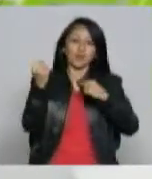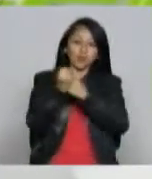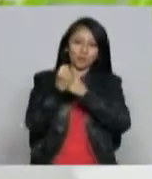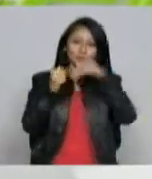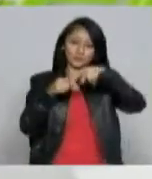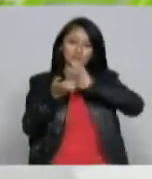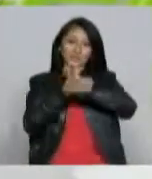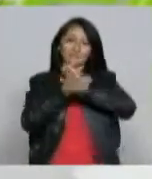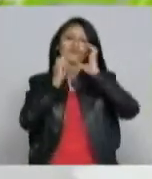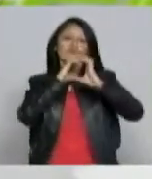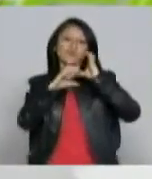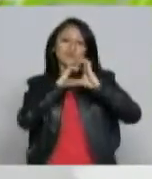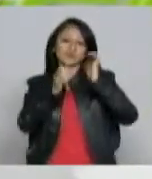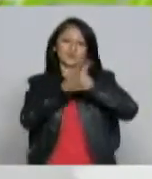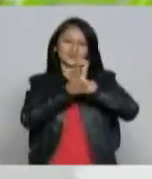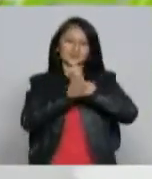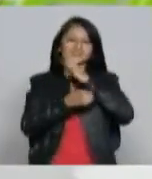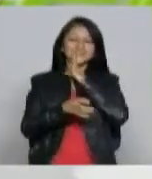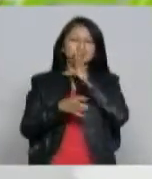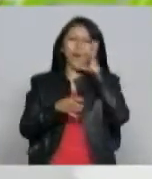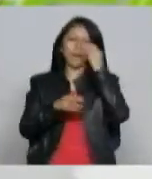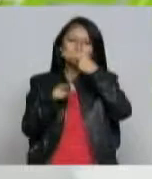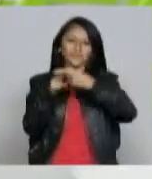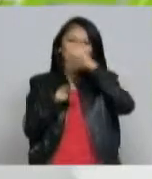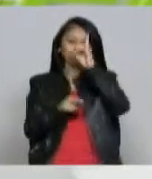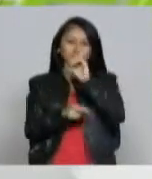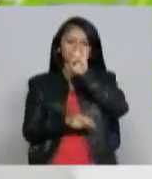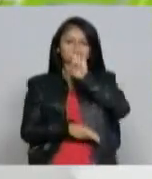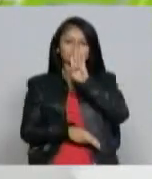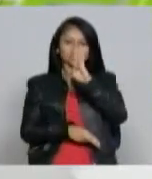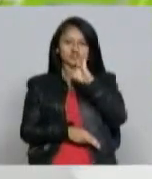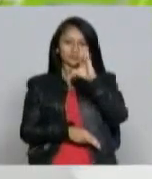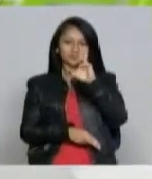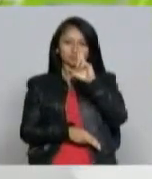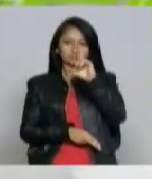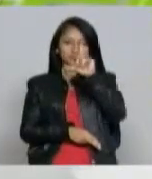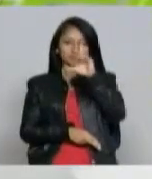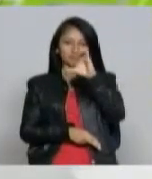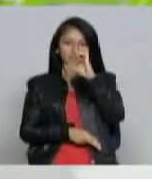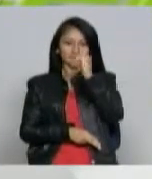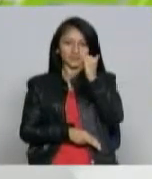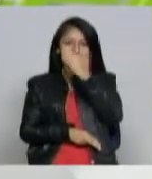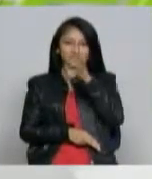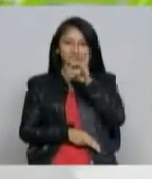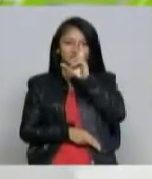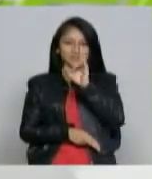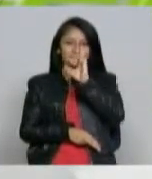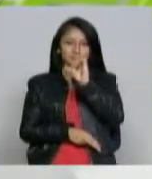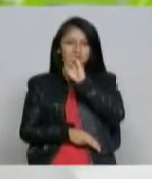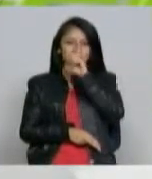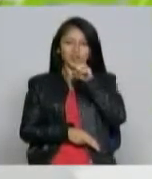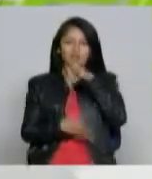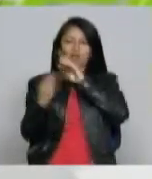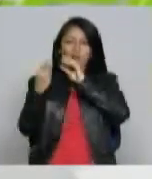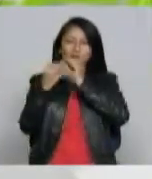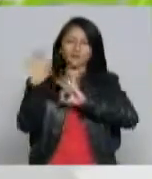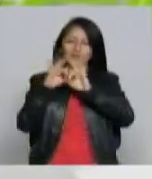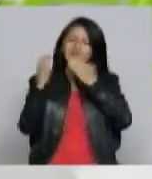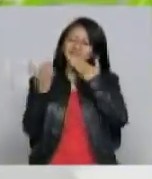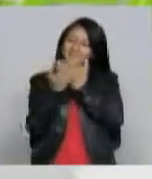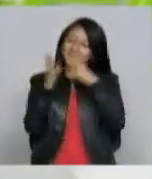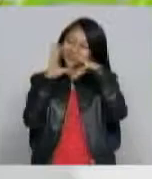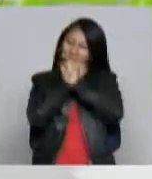Telecafé Telecafé Duberley Ríos Ríos que nos contará aspectos muy importantes de esta producción en general Duberley,